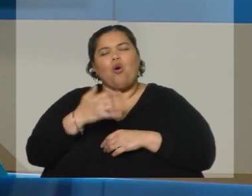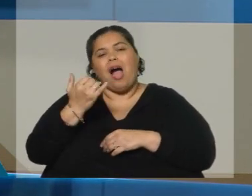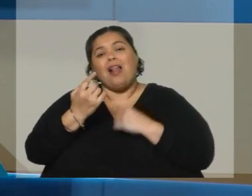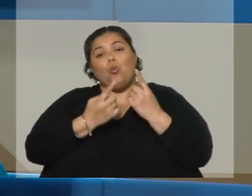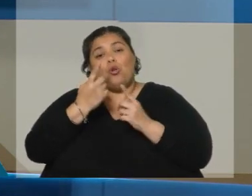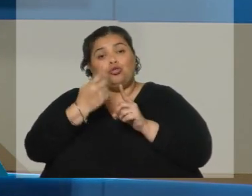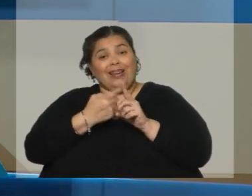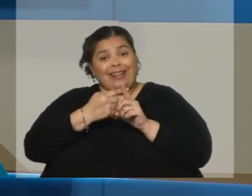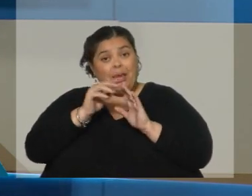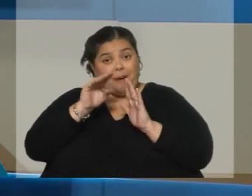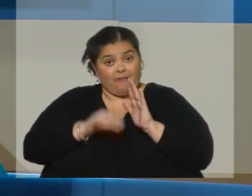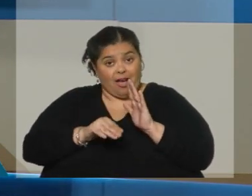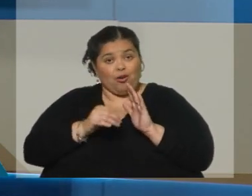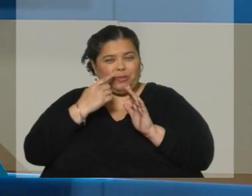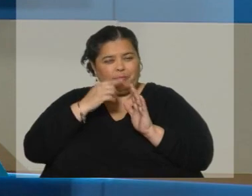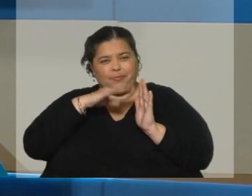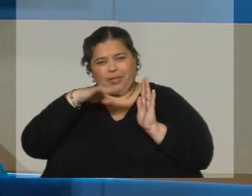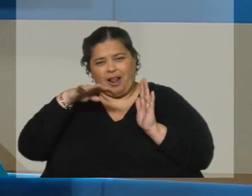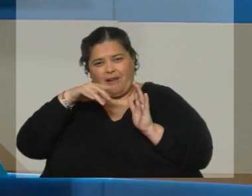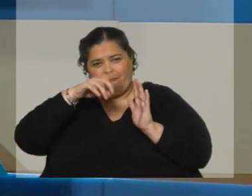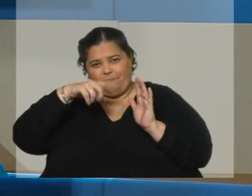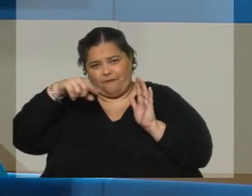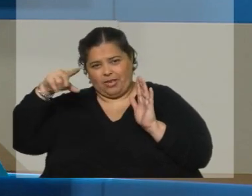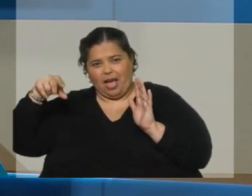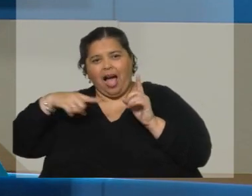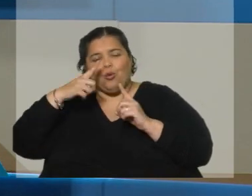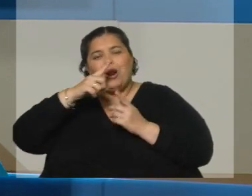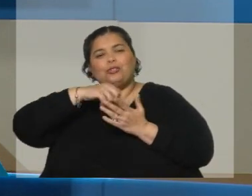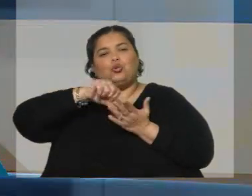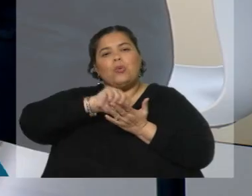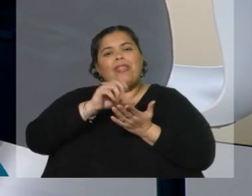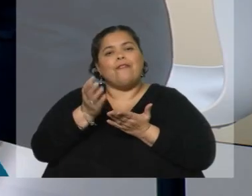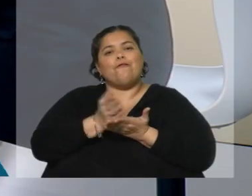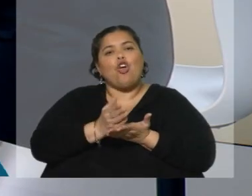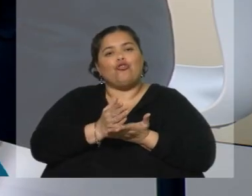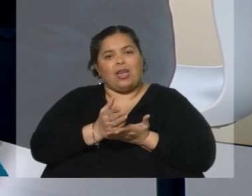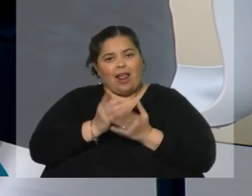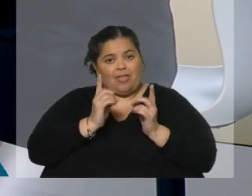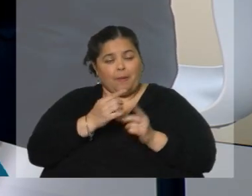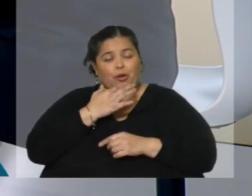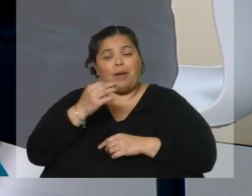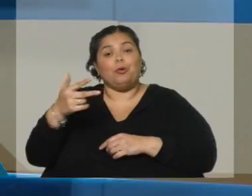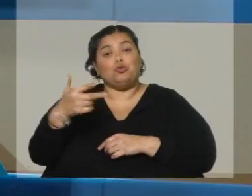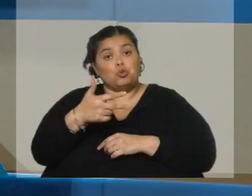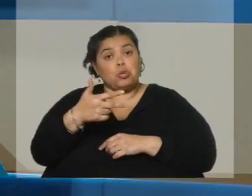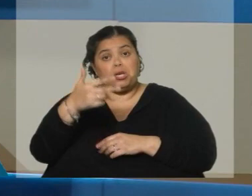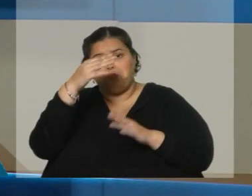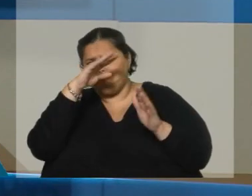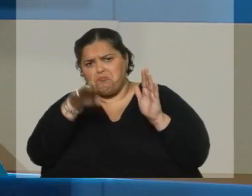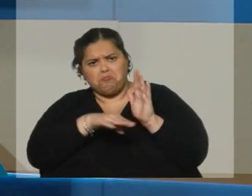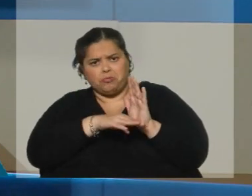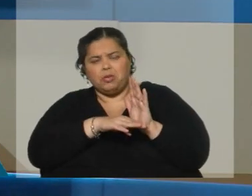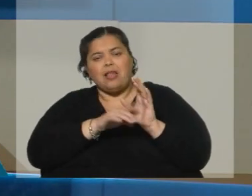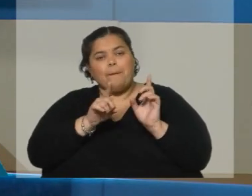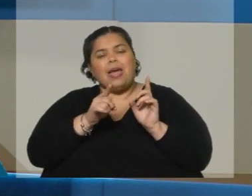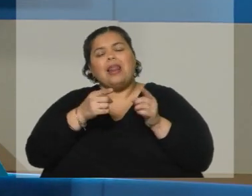en esa gráfica. De la ciudad de Fronterizas, también, Sí, ya vi que Chuy está allá abajo. Sí, sí. Un notorio crecimiento